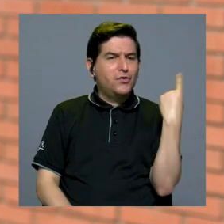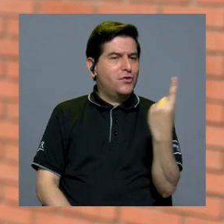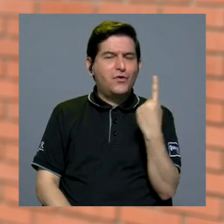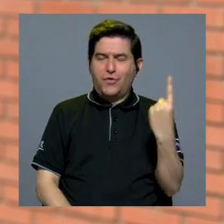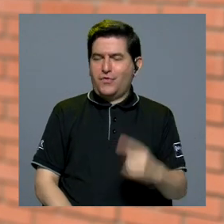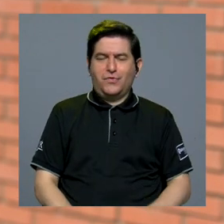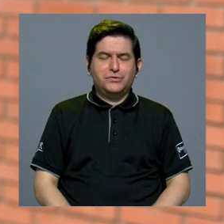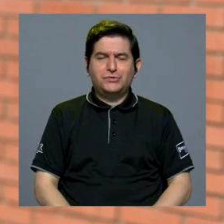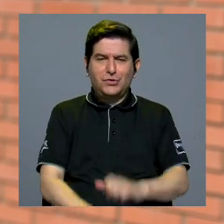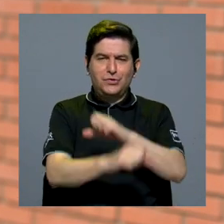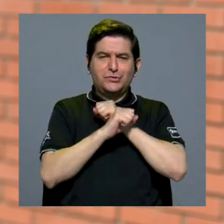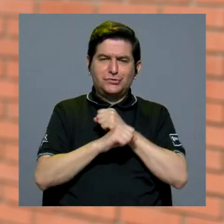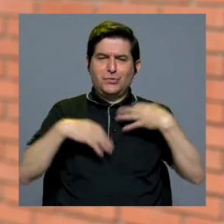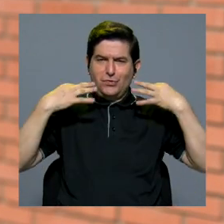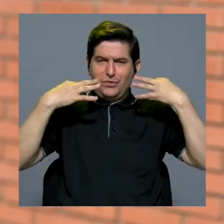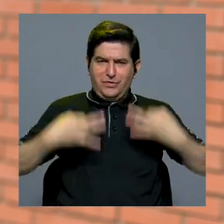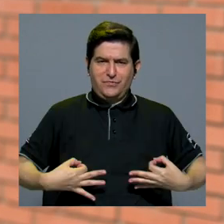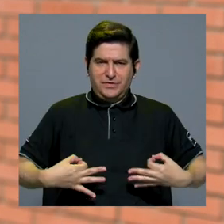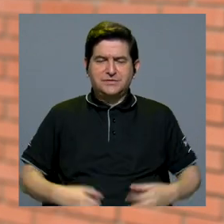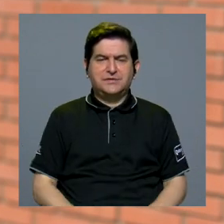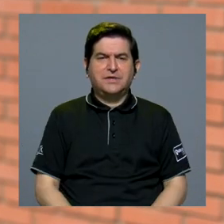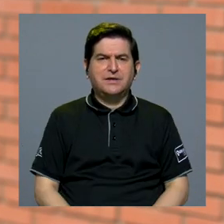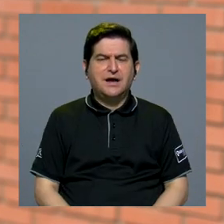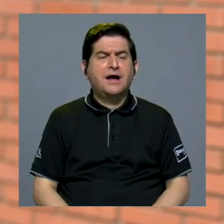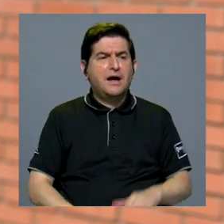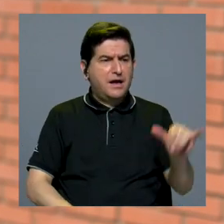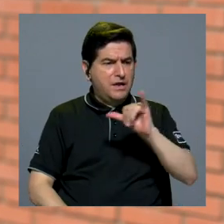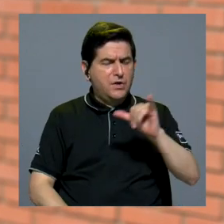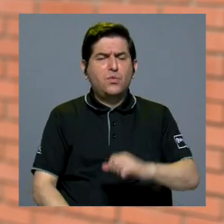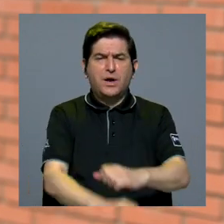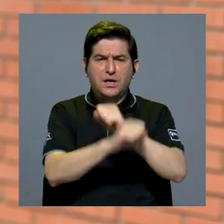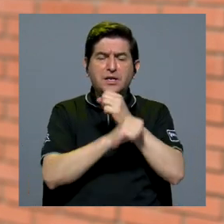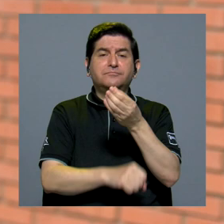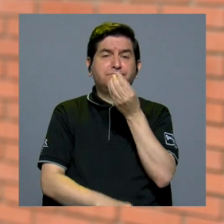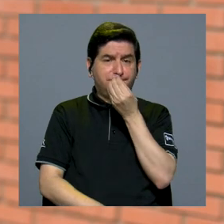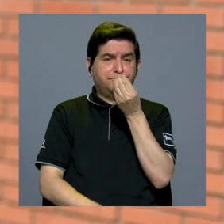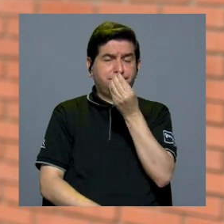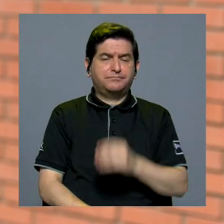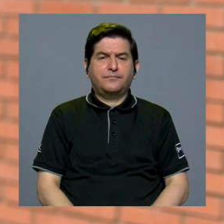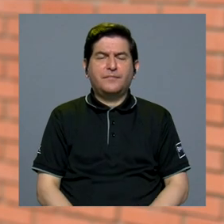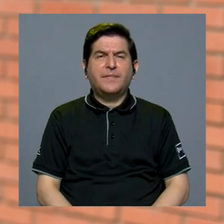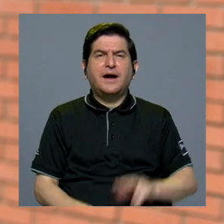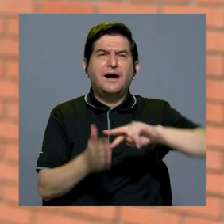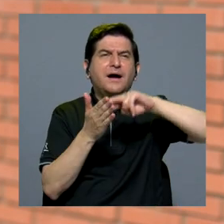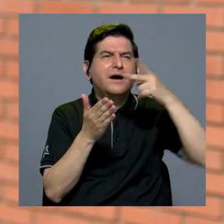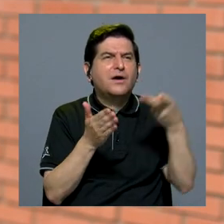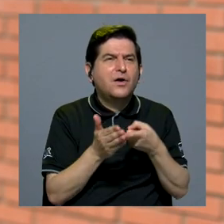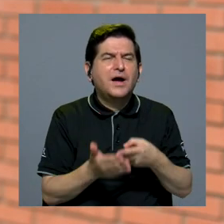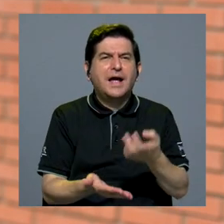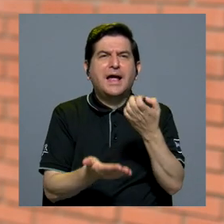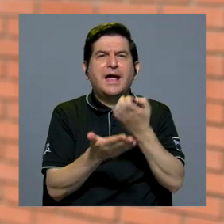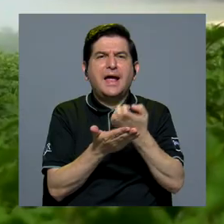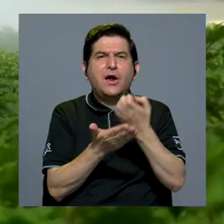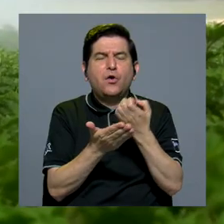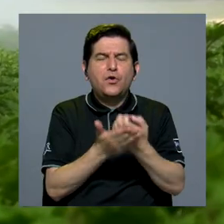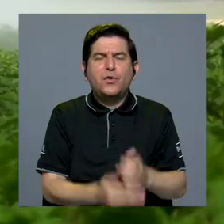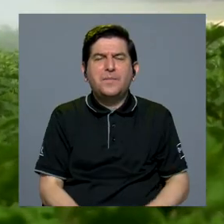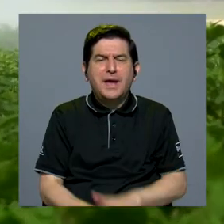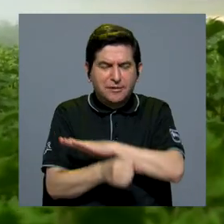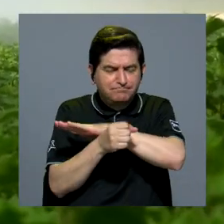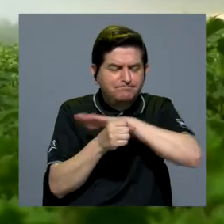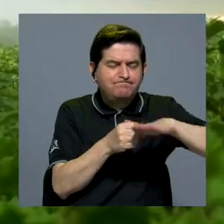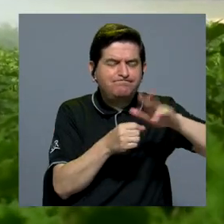en la parte de seguridad física, sino en la parte de seguridad alimentaria. Entonces el concepto de economía integral